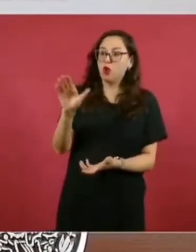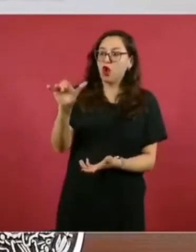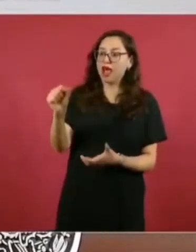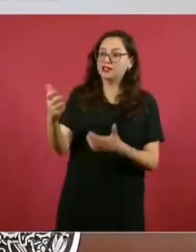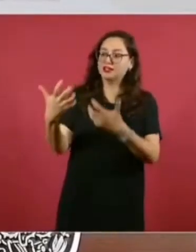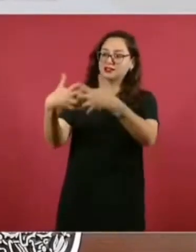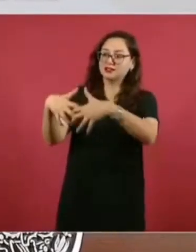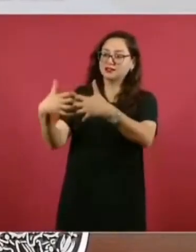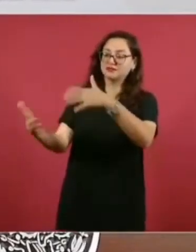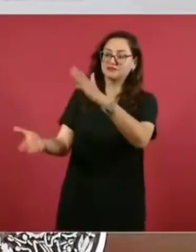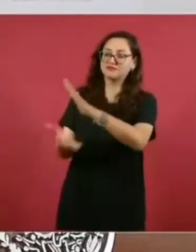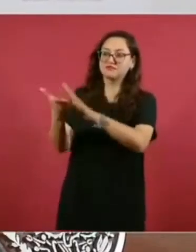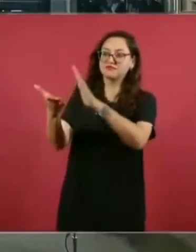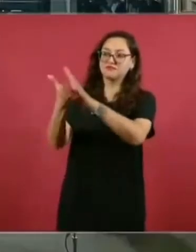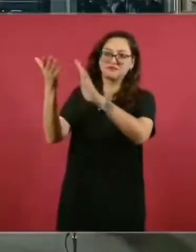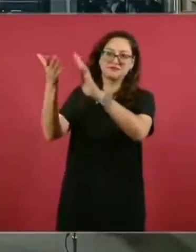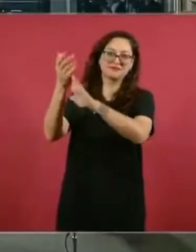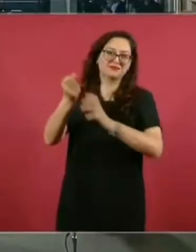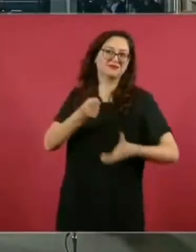es no permitir ese error.